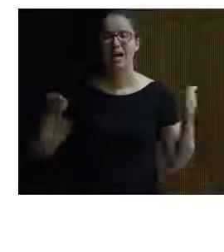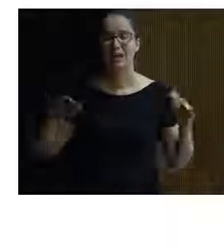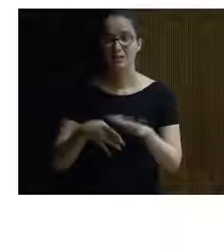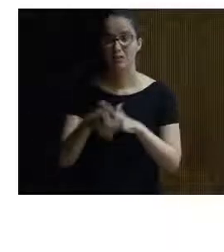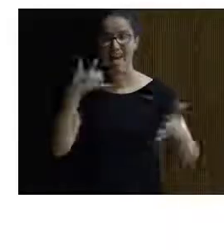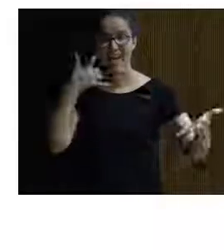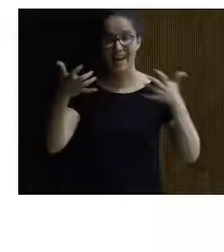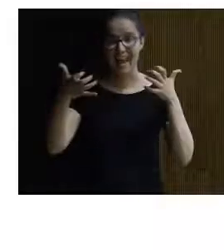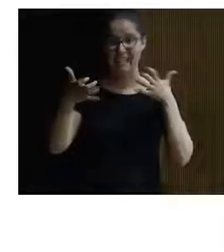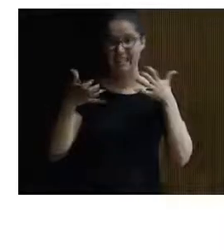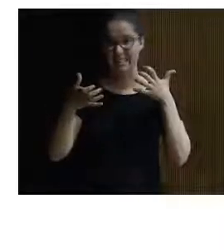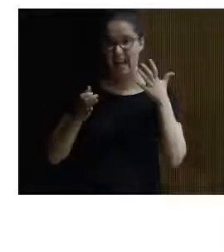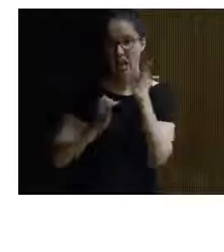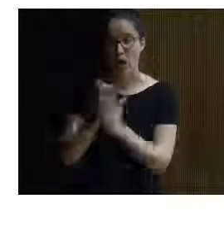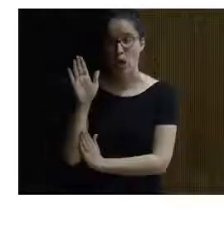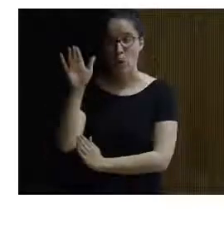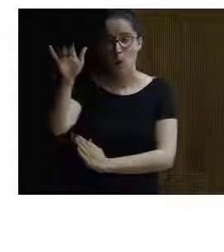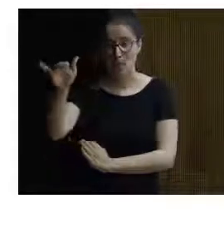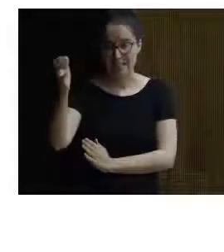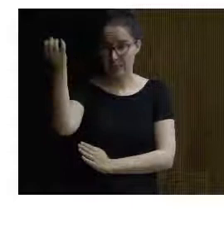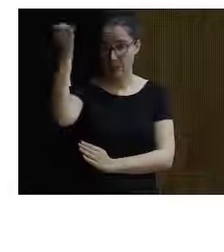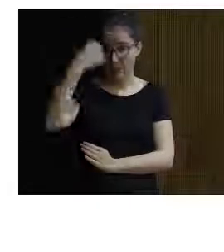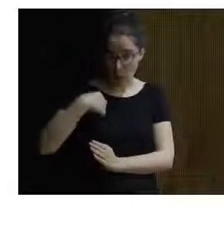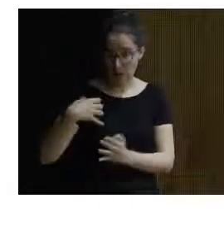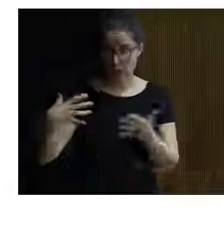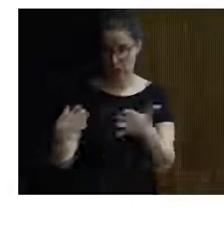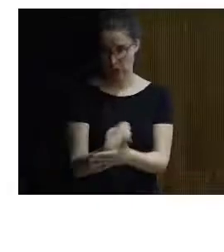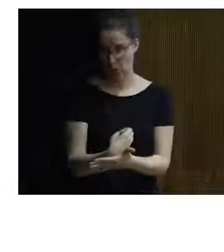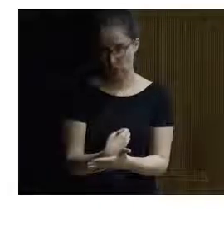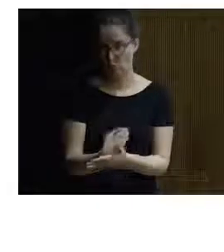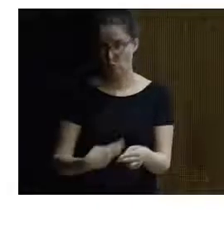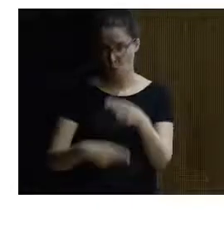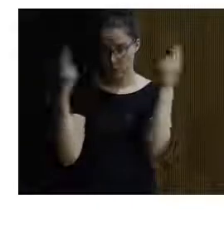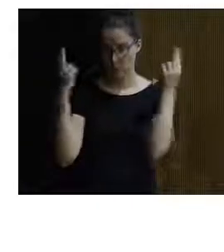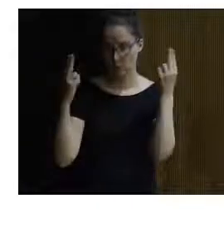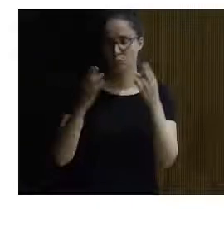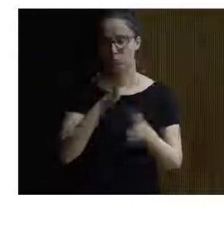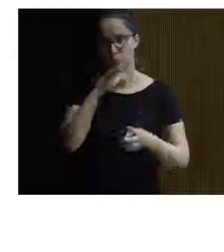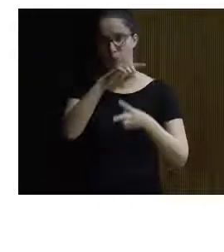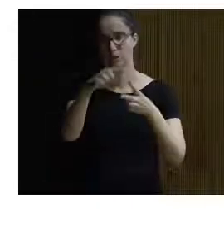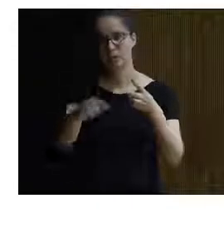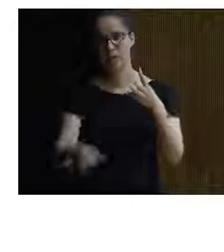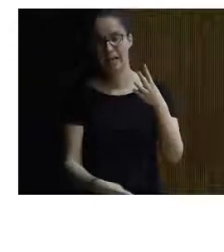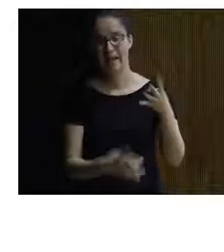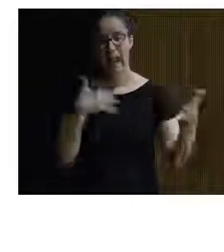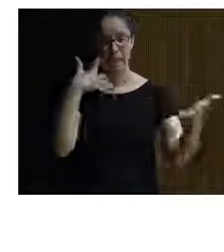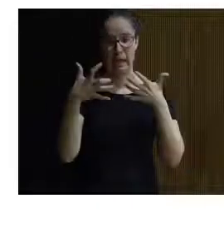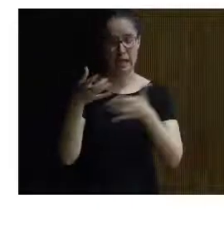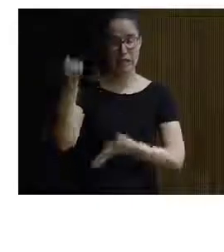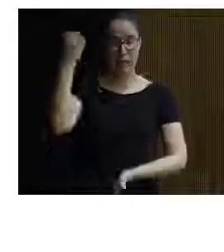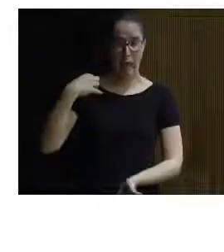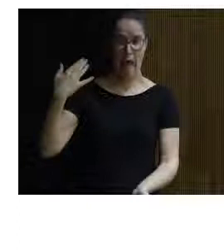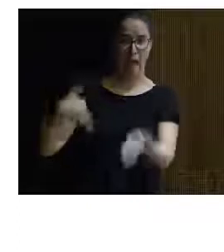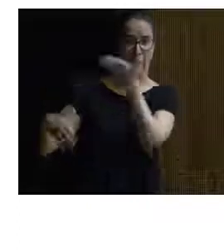arte el arte rupestre paleolítico a todos los públicos por diferentes motivos que luego vamos a ir viendo pues el arte paleolítico es un arte